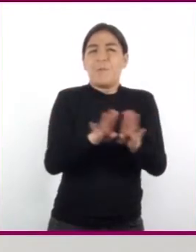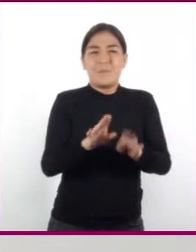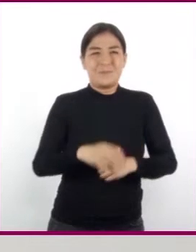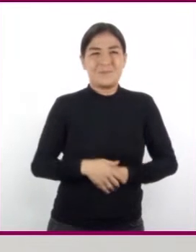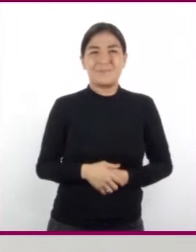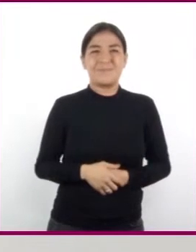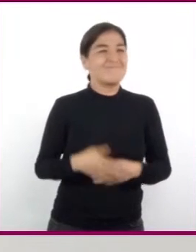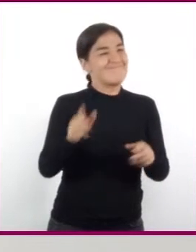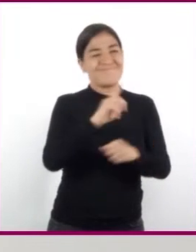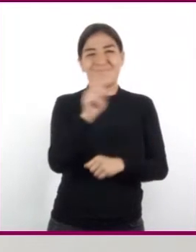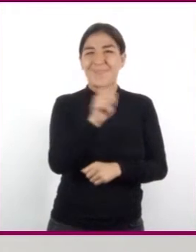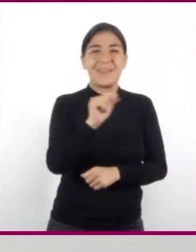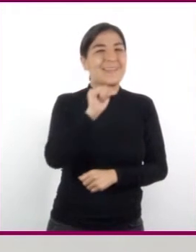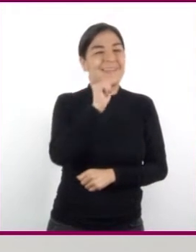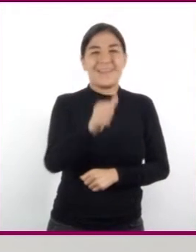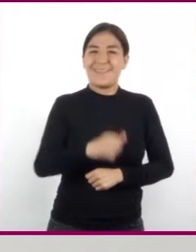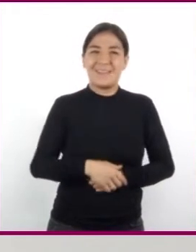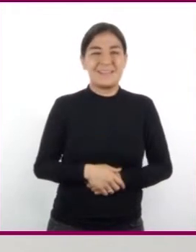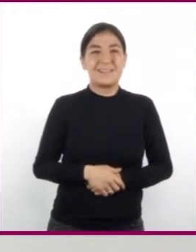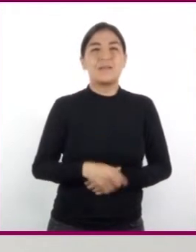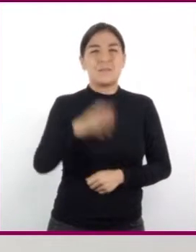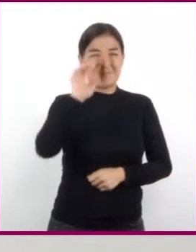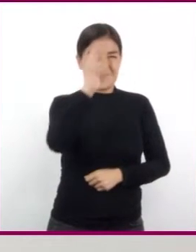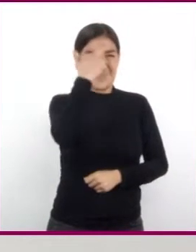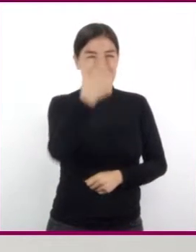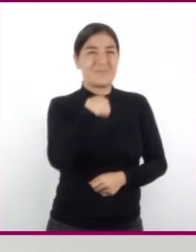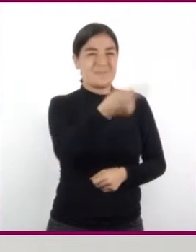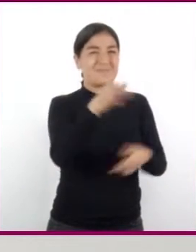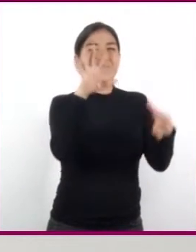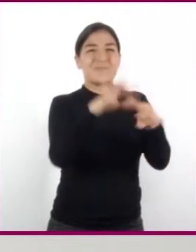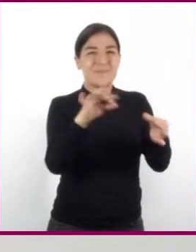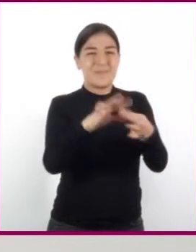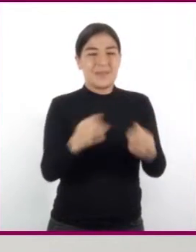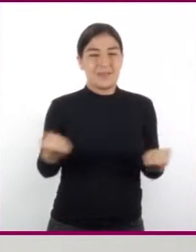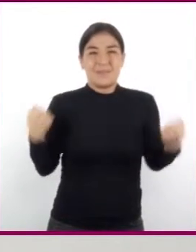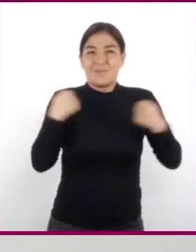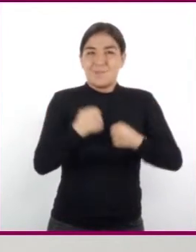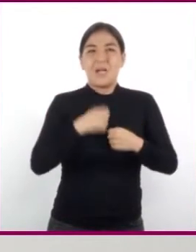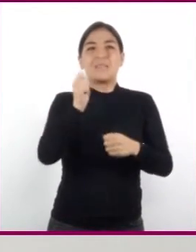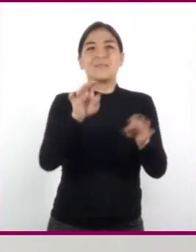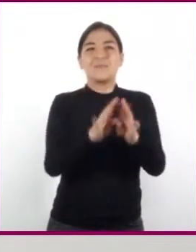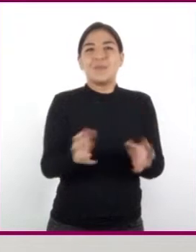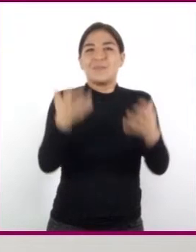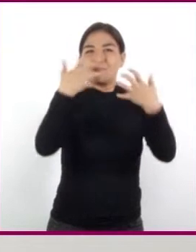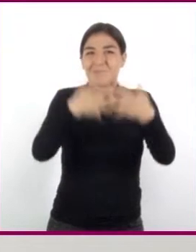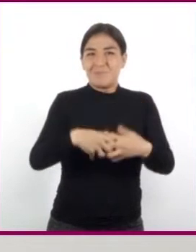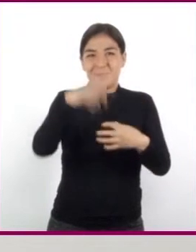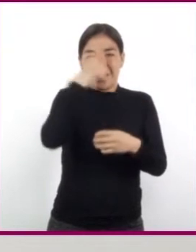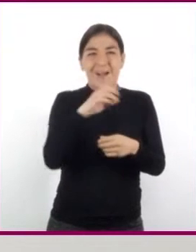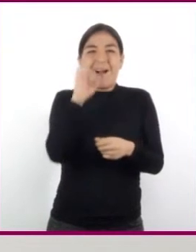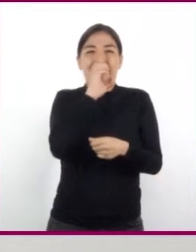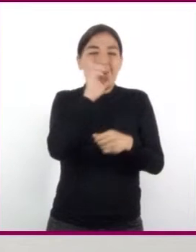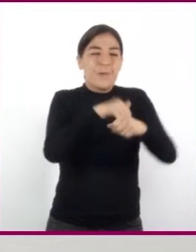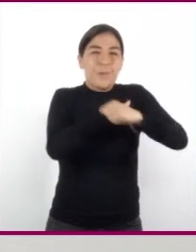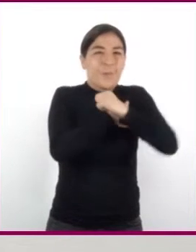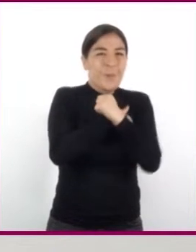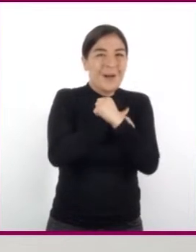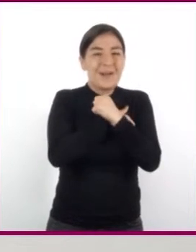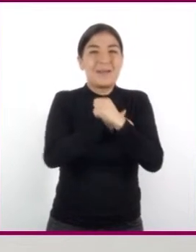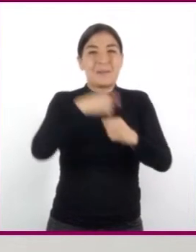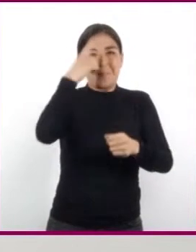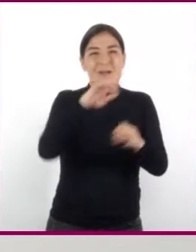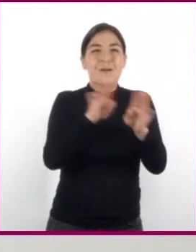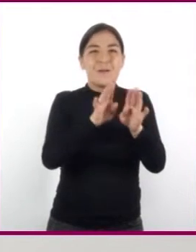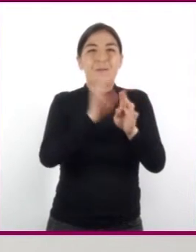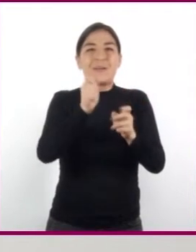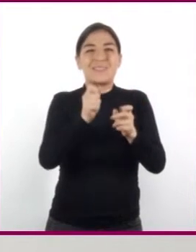Nada de eso. ¿Recuerdas que te dije que la chamarra funciona como un aislante? Para que exista transferencia